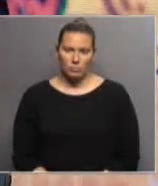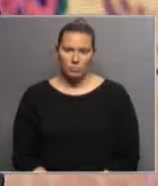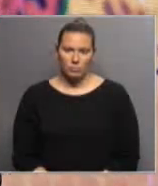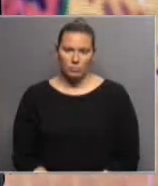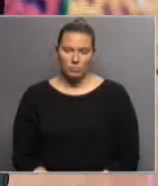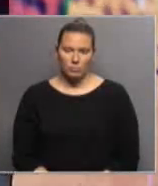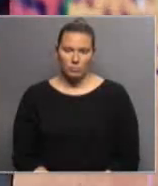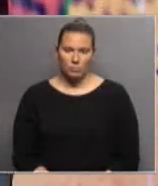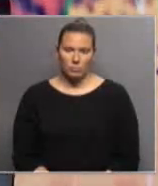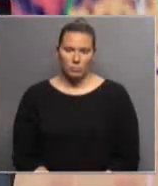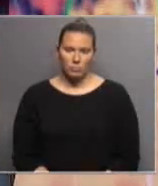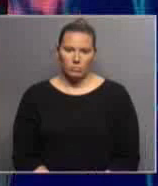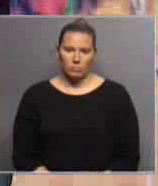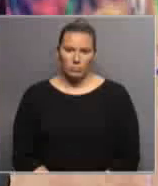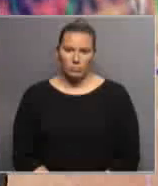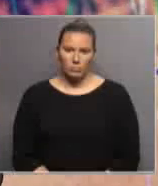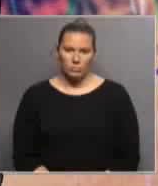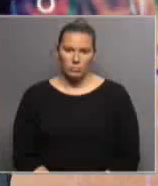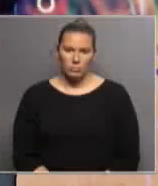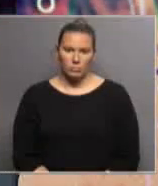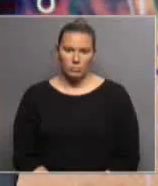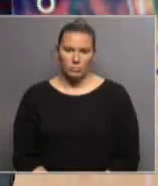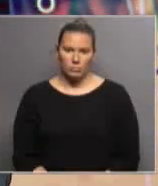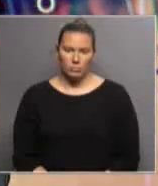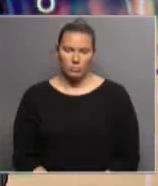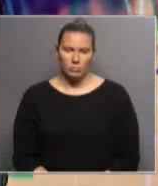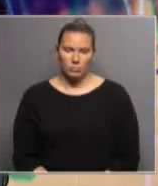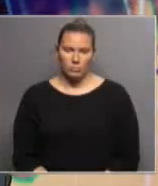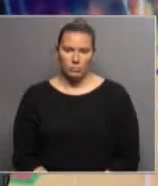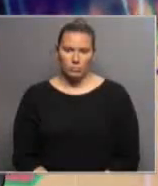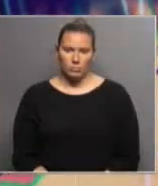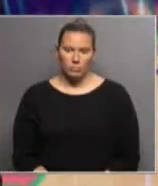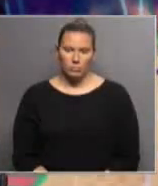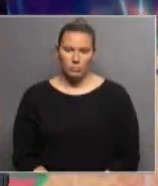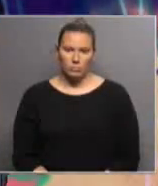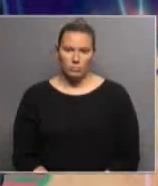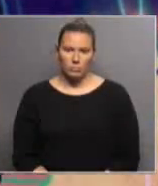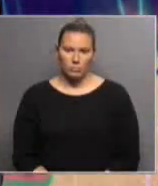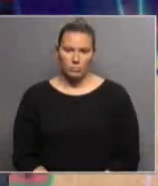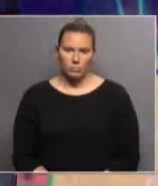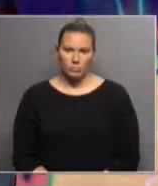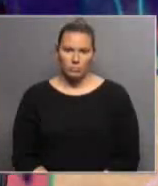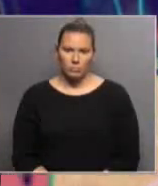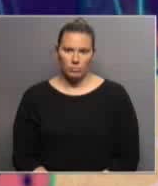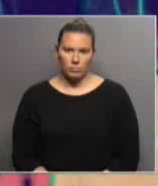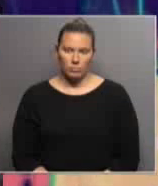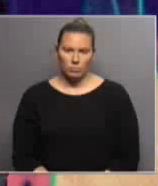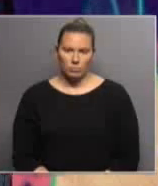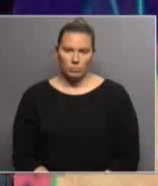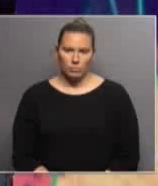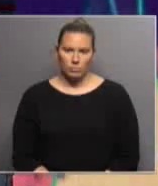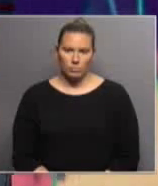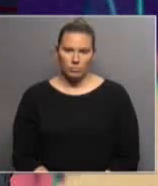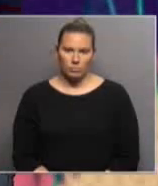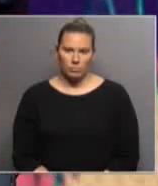conseguir trabajo, comunicarse con la sociedad, intercambiar sobre la salud, cómo